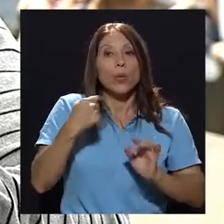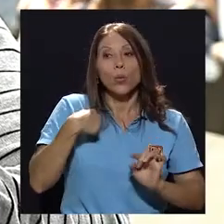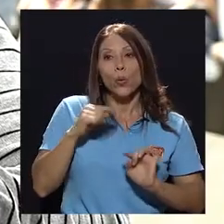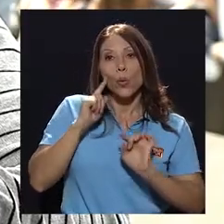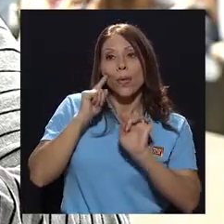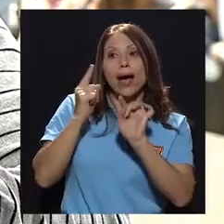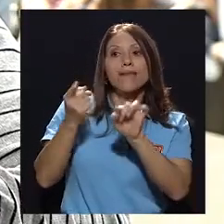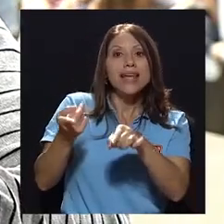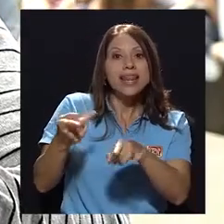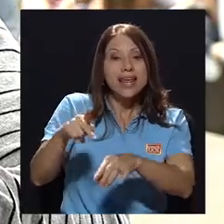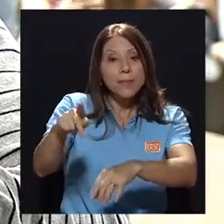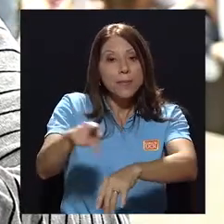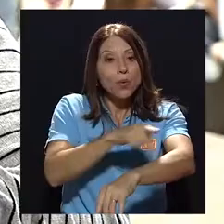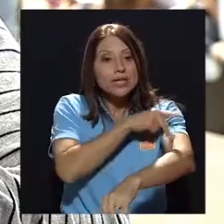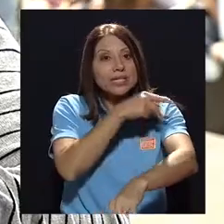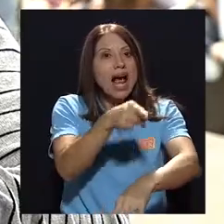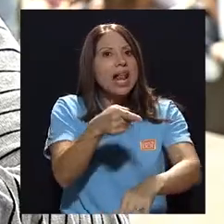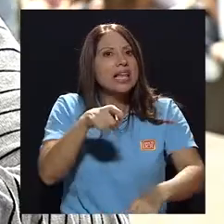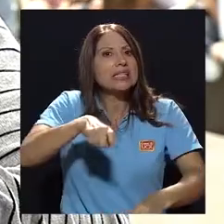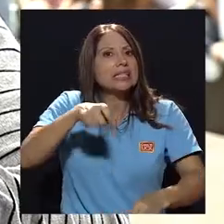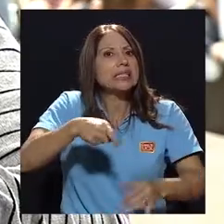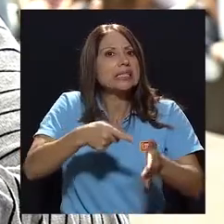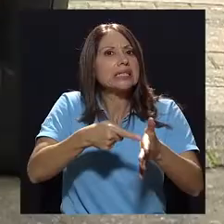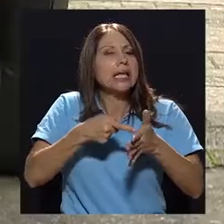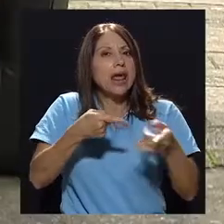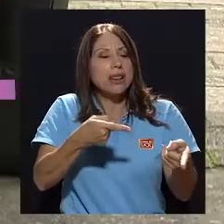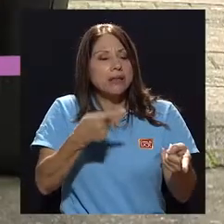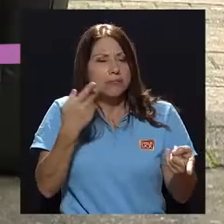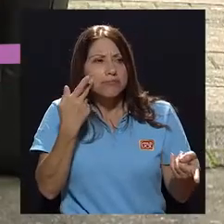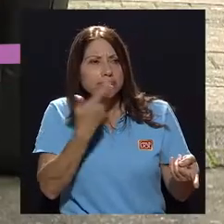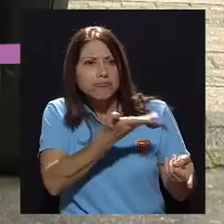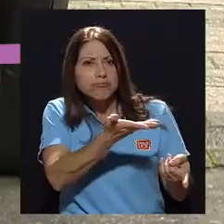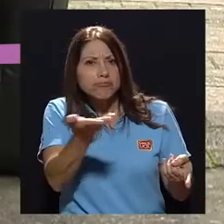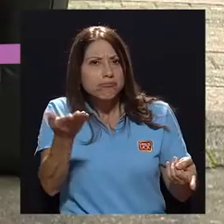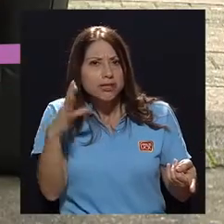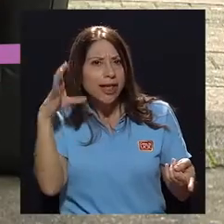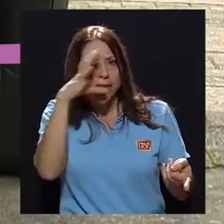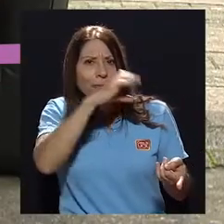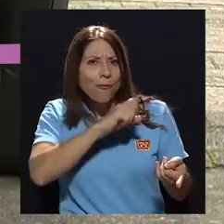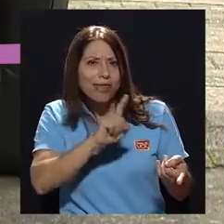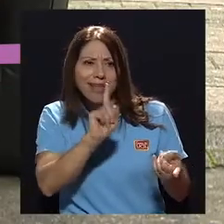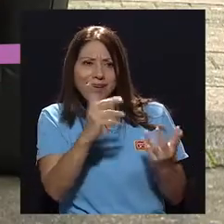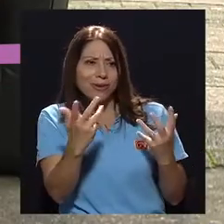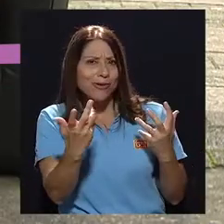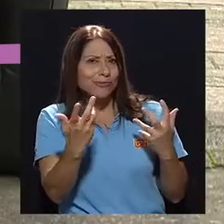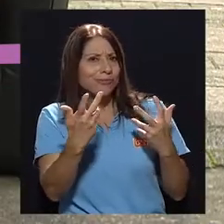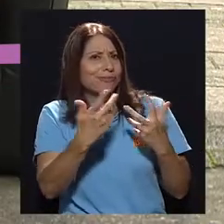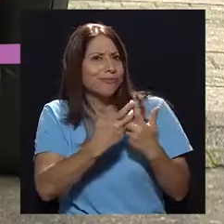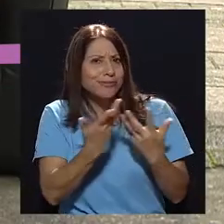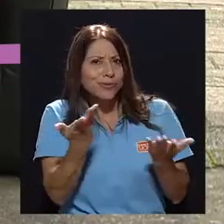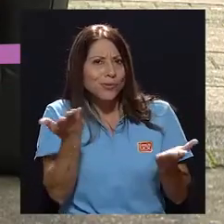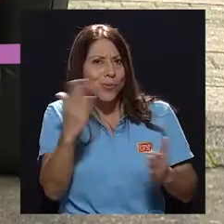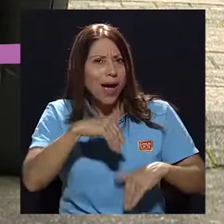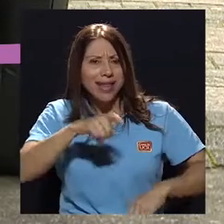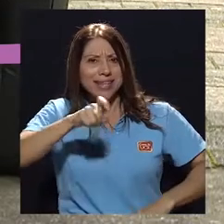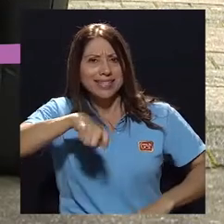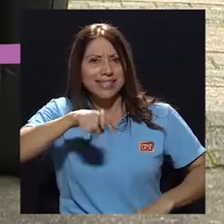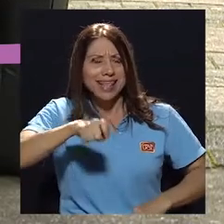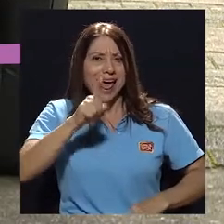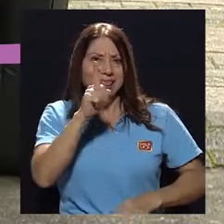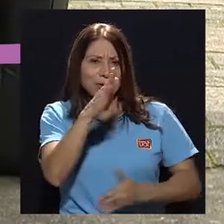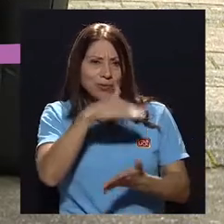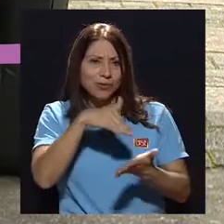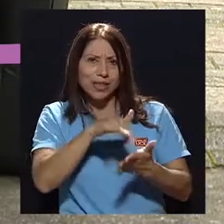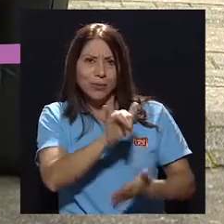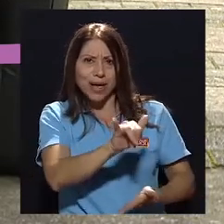ver la demanda que existe en Puriscal, uno se dará cuenta que no es, no hay una gran necesidad de tener